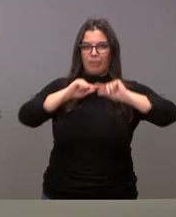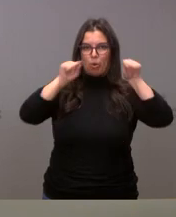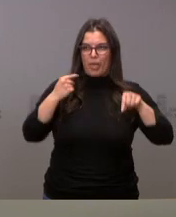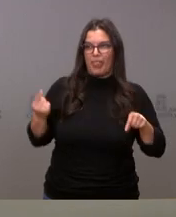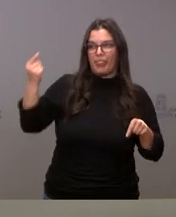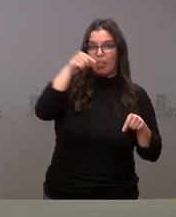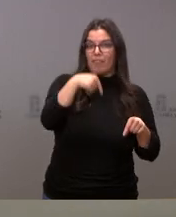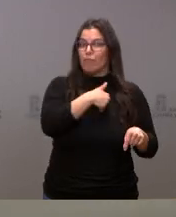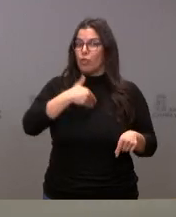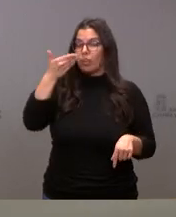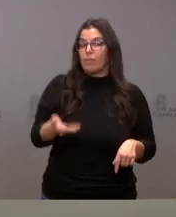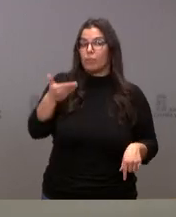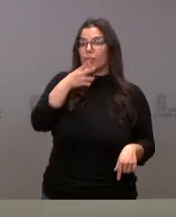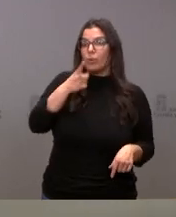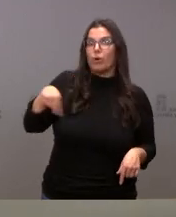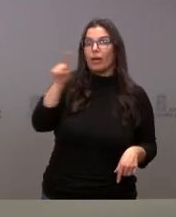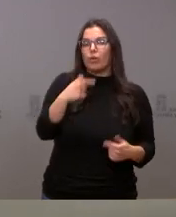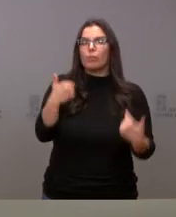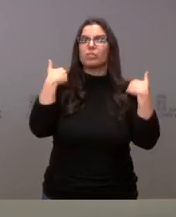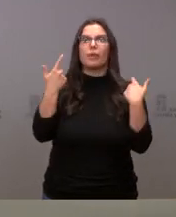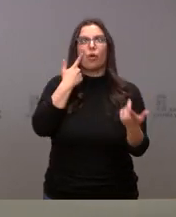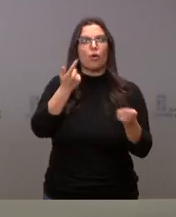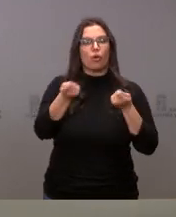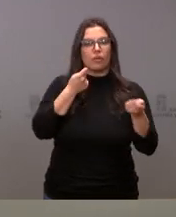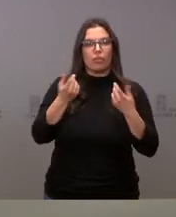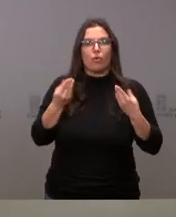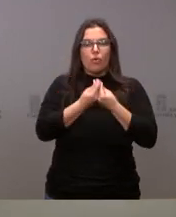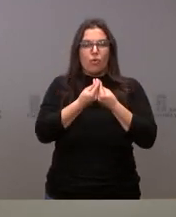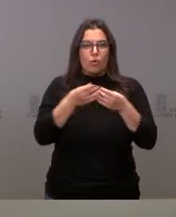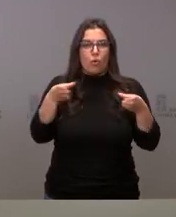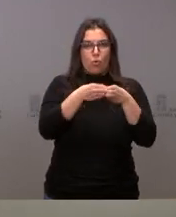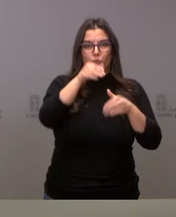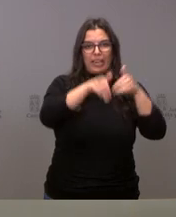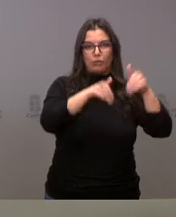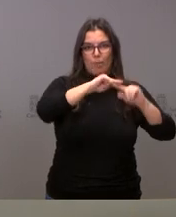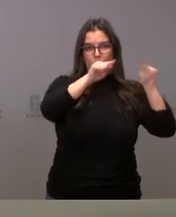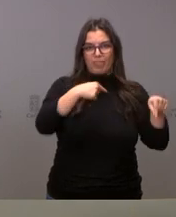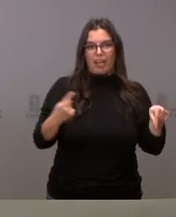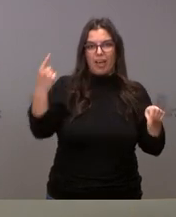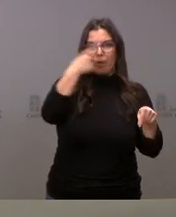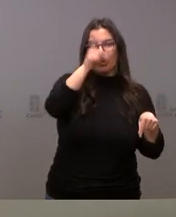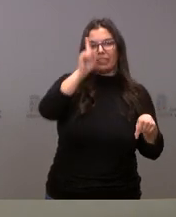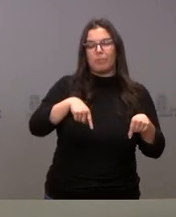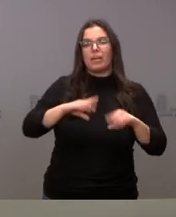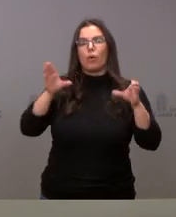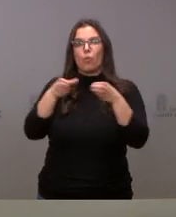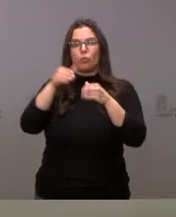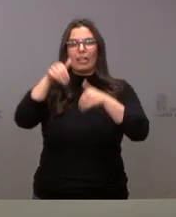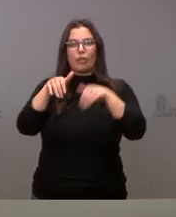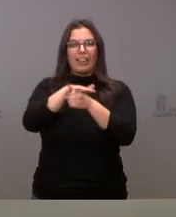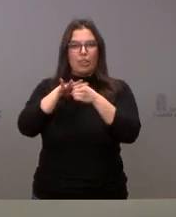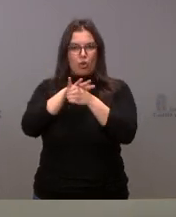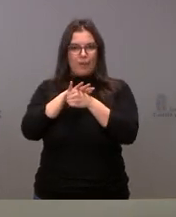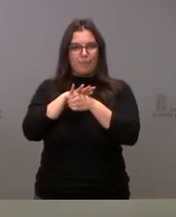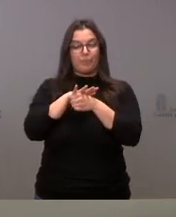importante en estas elecciones, puesto que se encargan de la coordinación con las juntas electorales provinciales y también con las juntas electorales de zona.